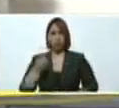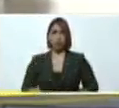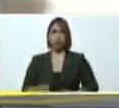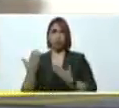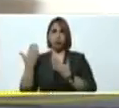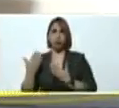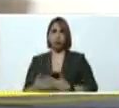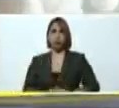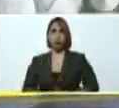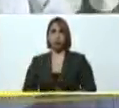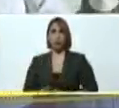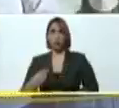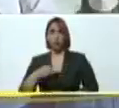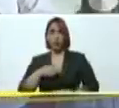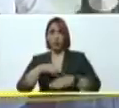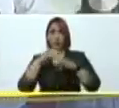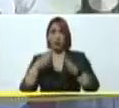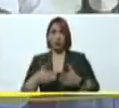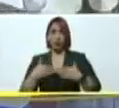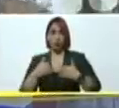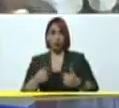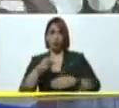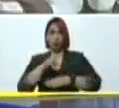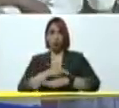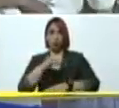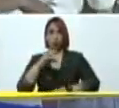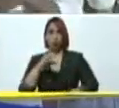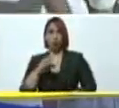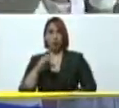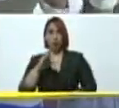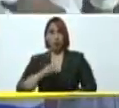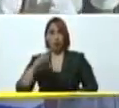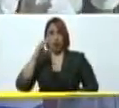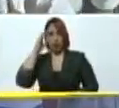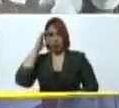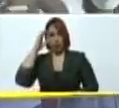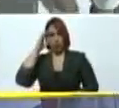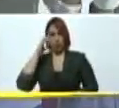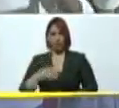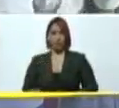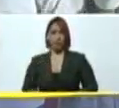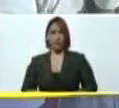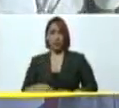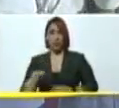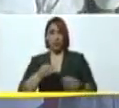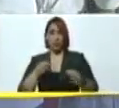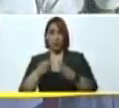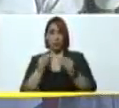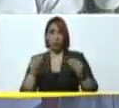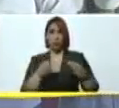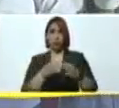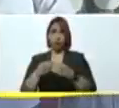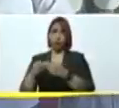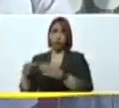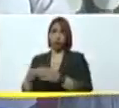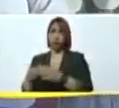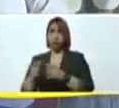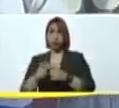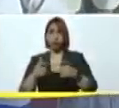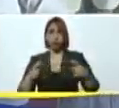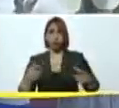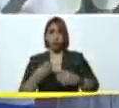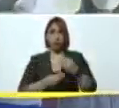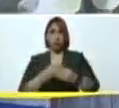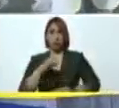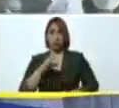a nuestro ministro de la salud doctor Alvarado para que le explique todo el equipamiento y toda la ampliación que se hizo en este centro